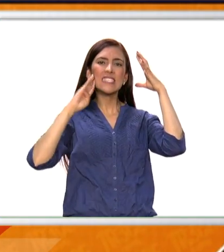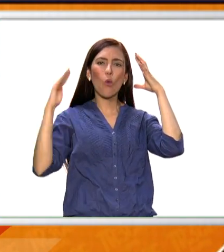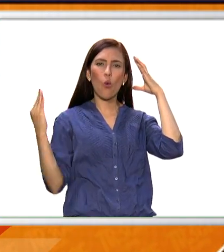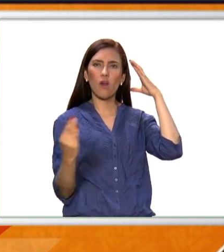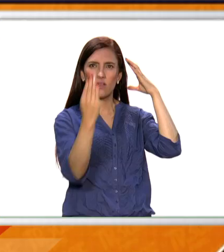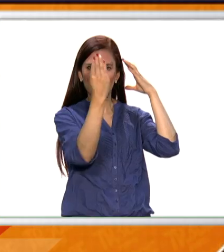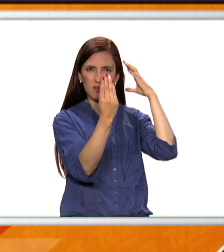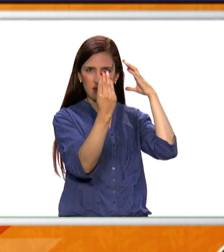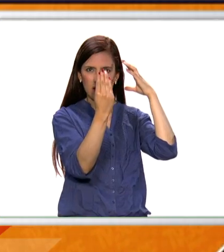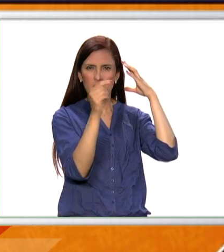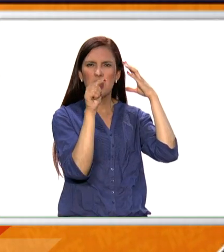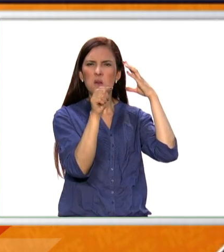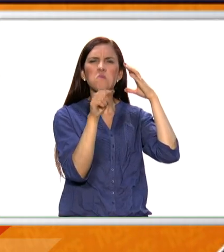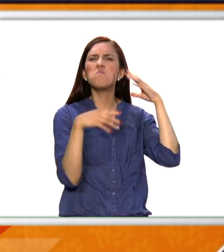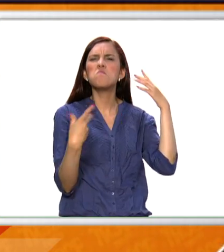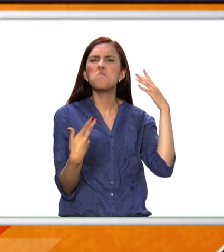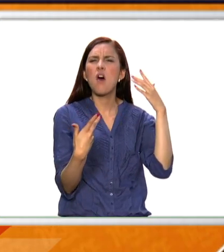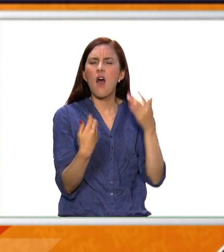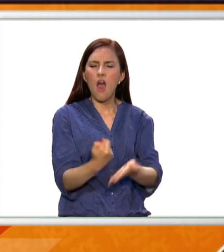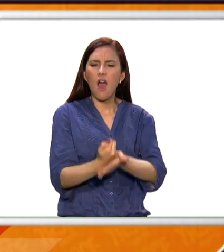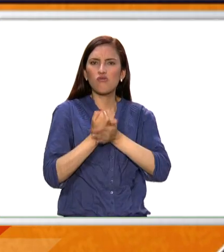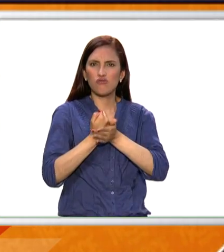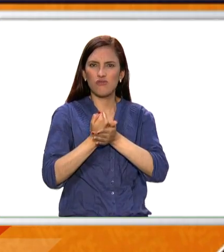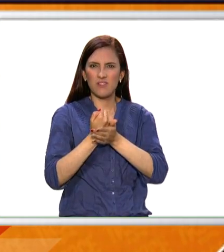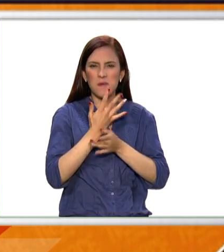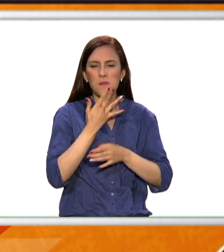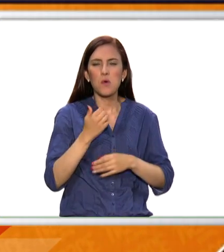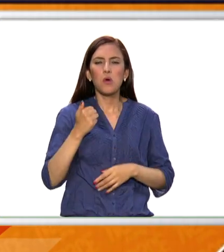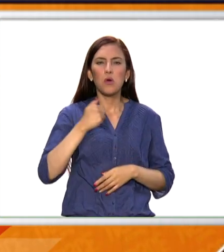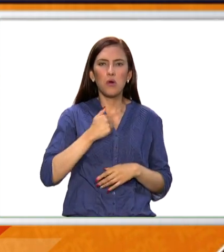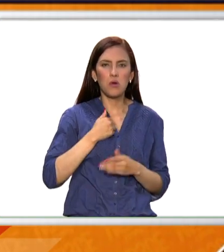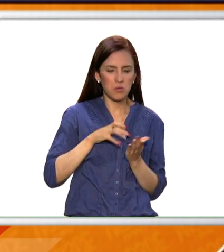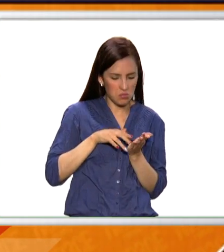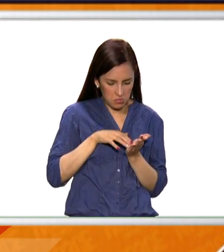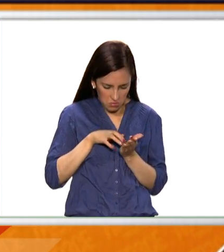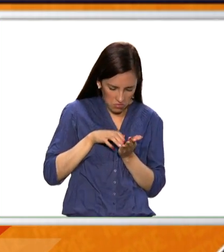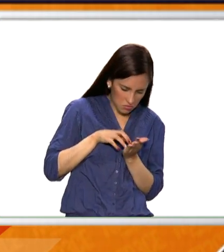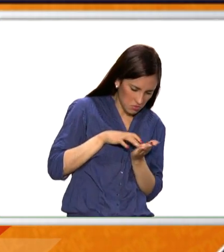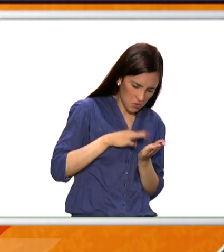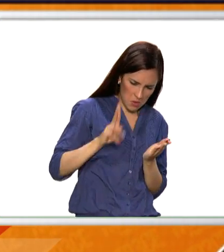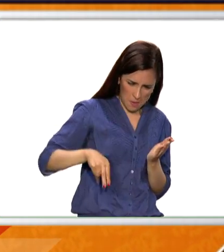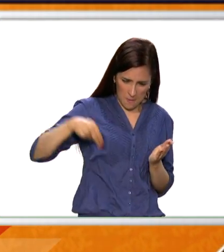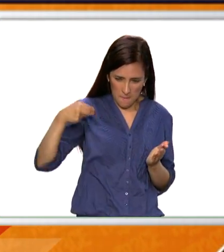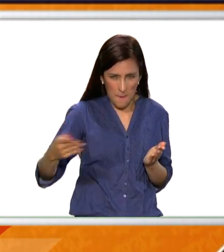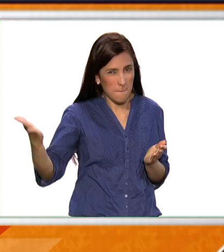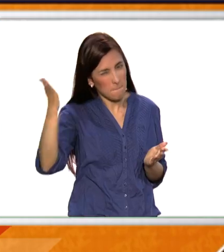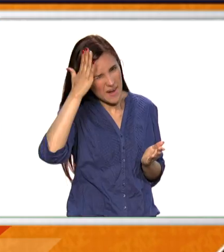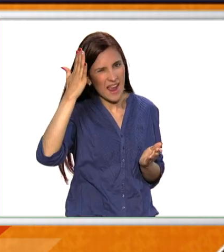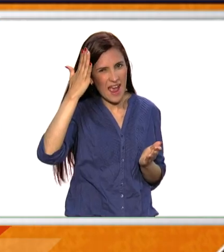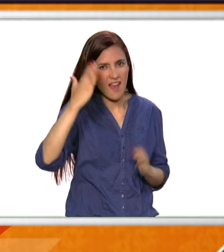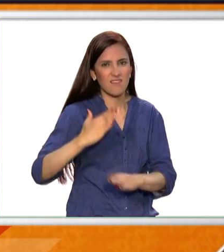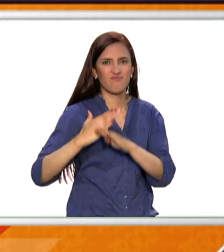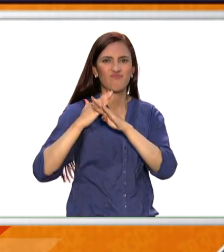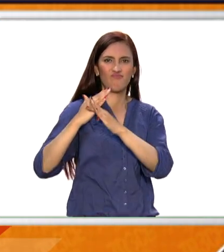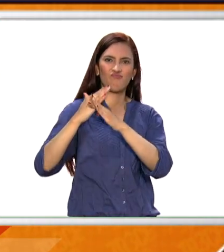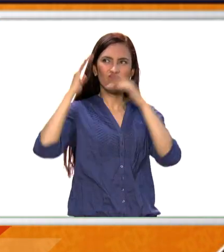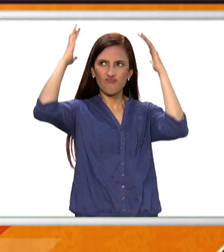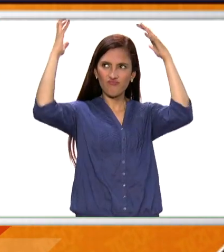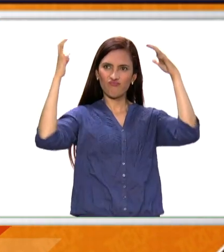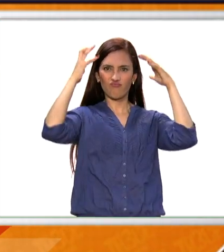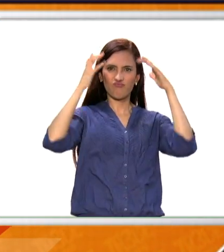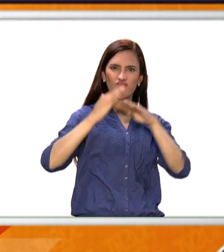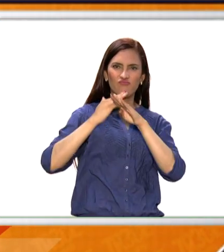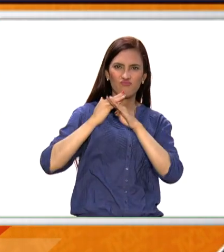o más bien previene, que alguien se rompa la cabeza por andar mirando el dispositivo y no fijarse cuando cruza una